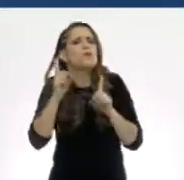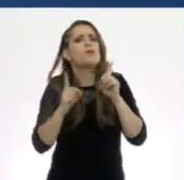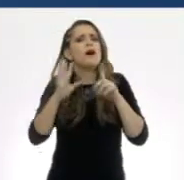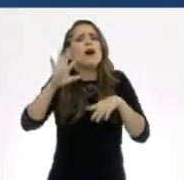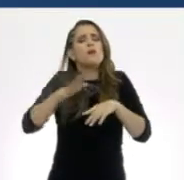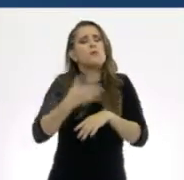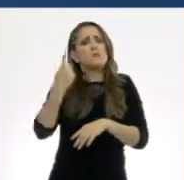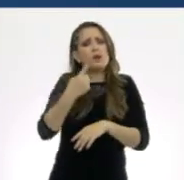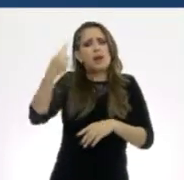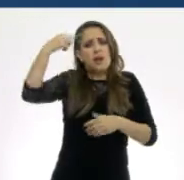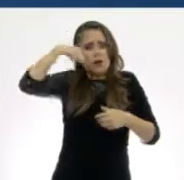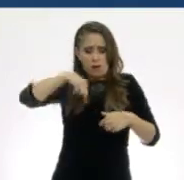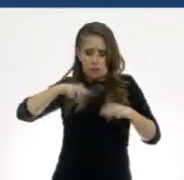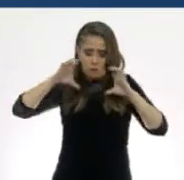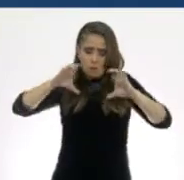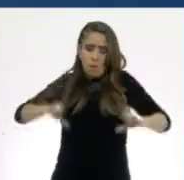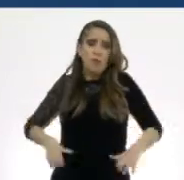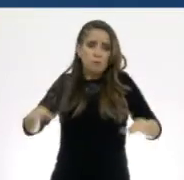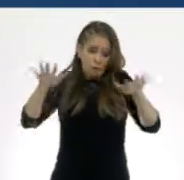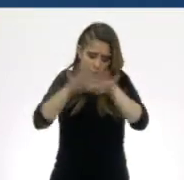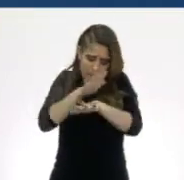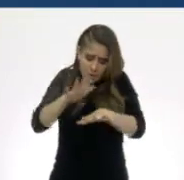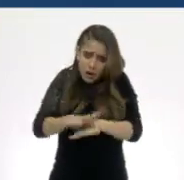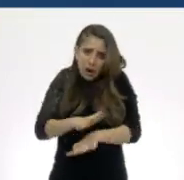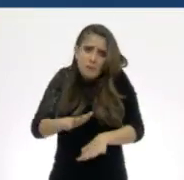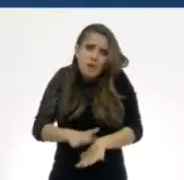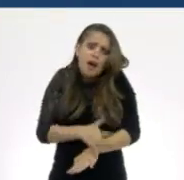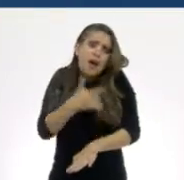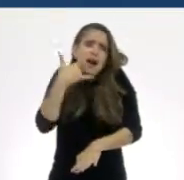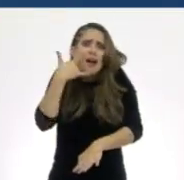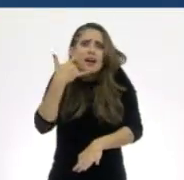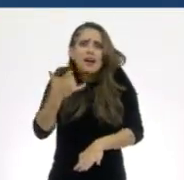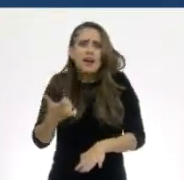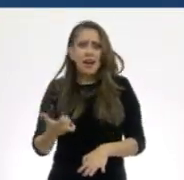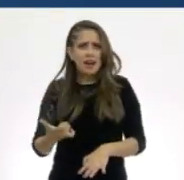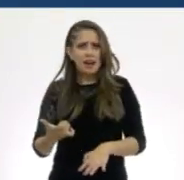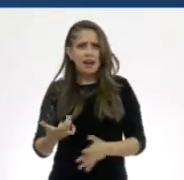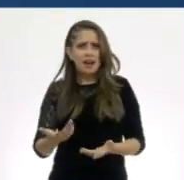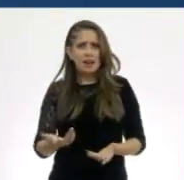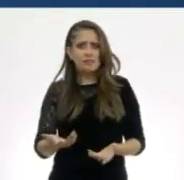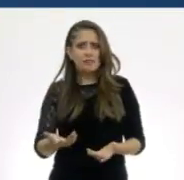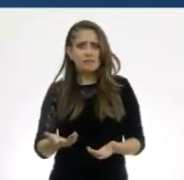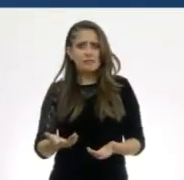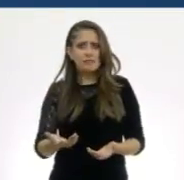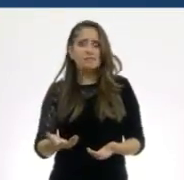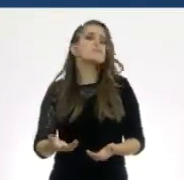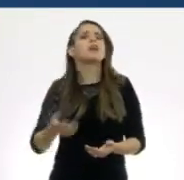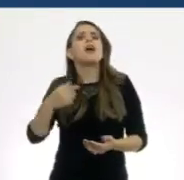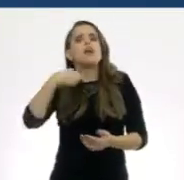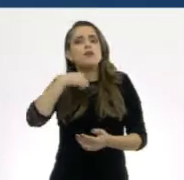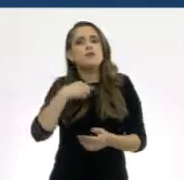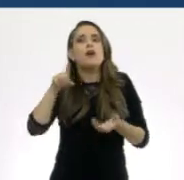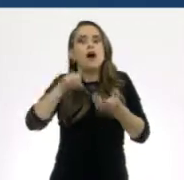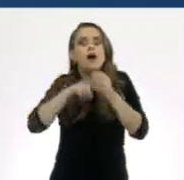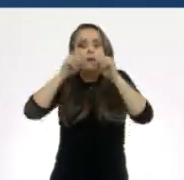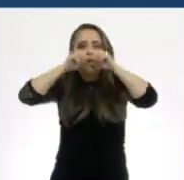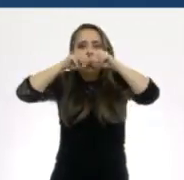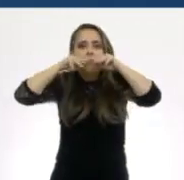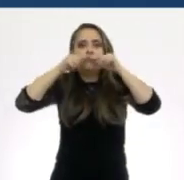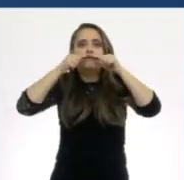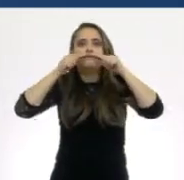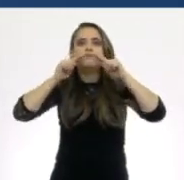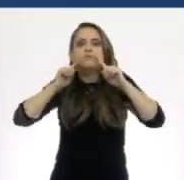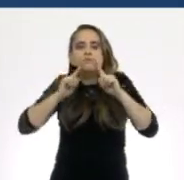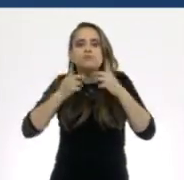últimamente veo en mi cuerpo. ¿No pueden creer? Ahora sí, me está saliendo bigote y